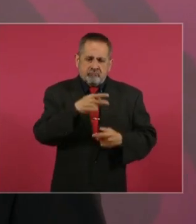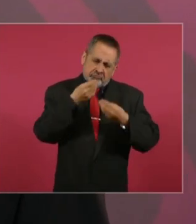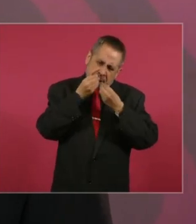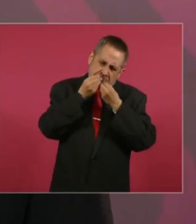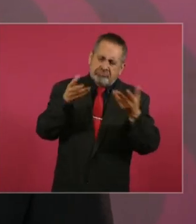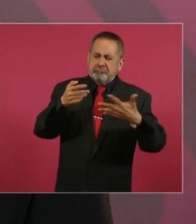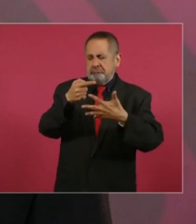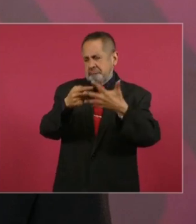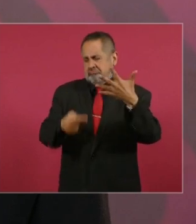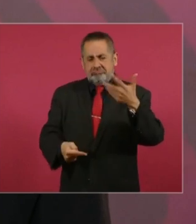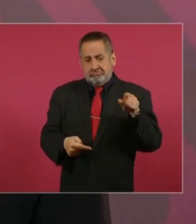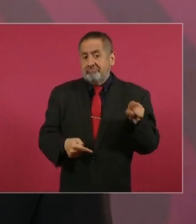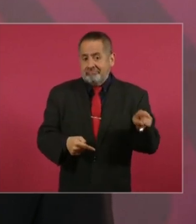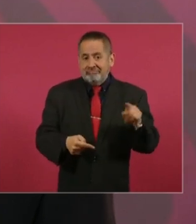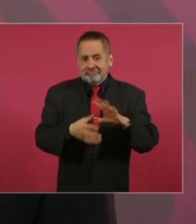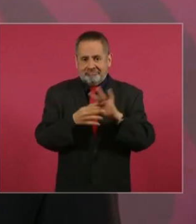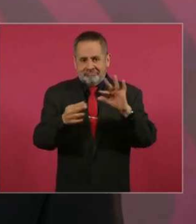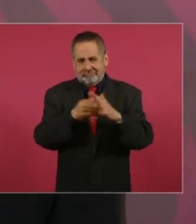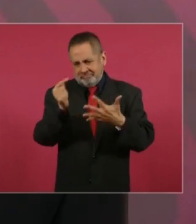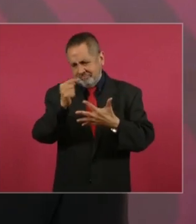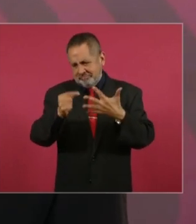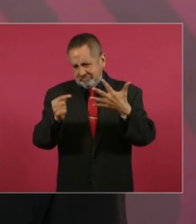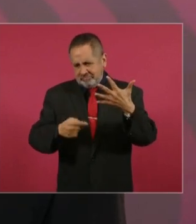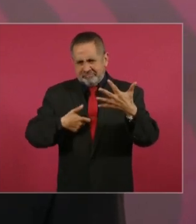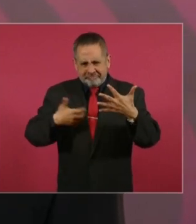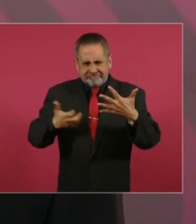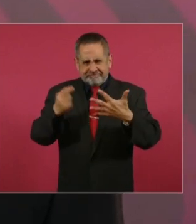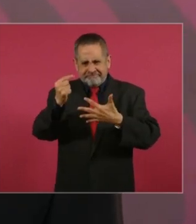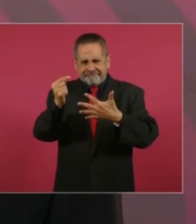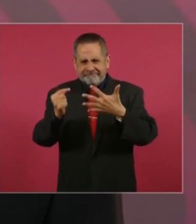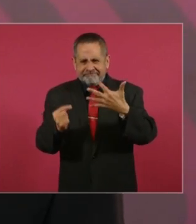qué fue lo que hicieron.